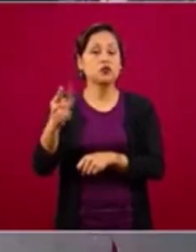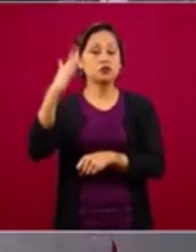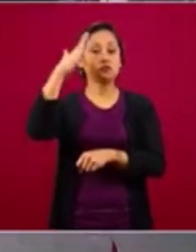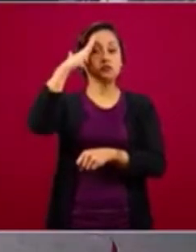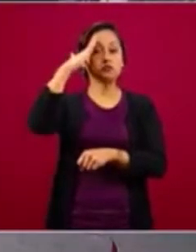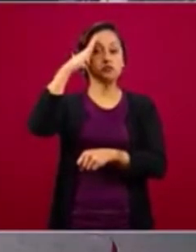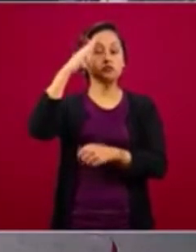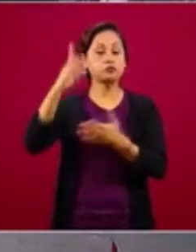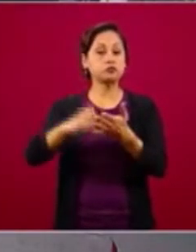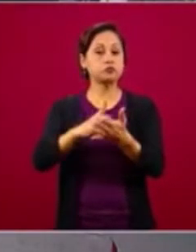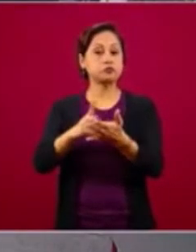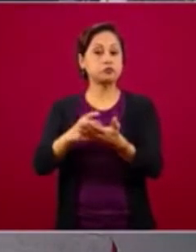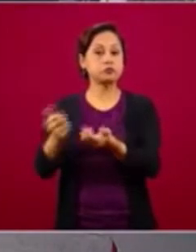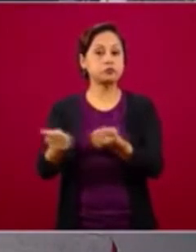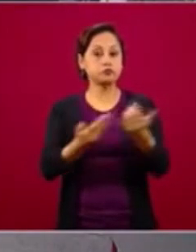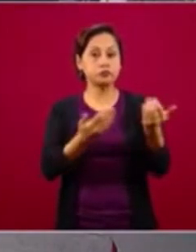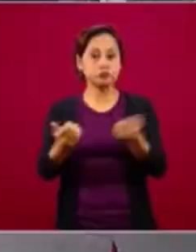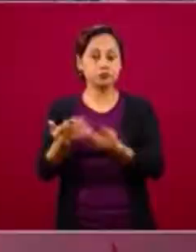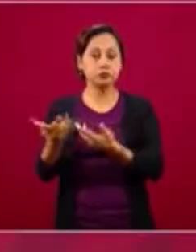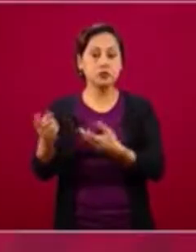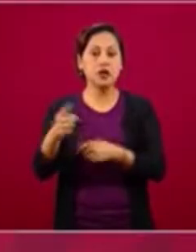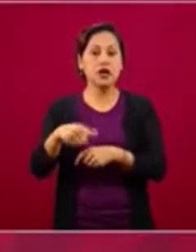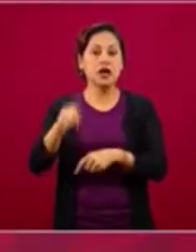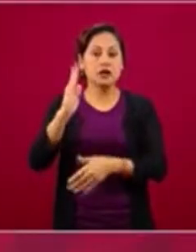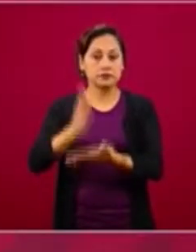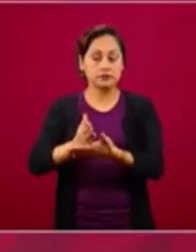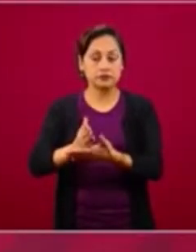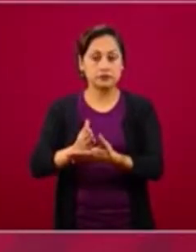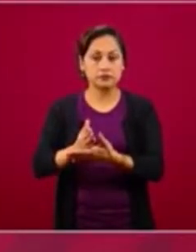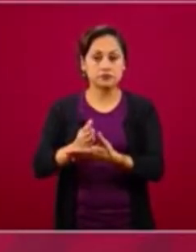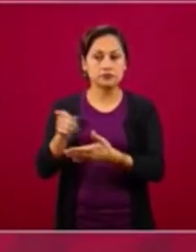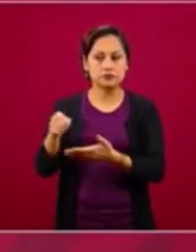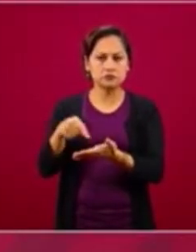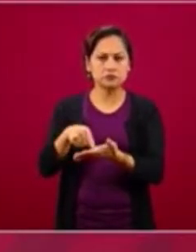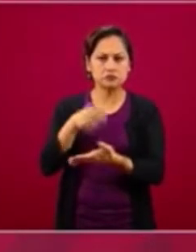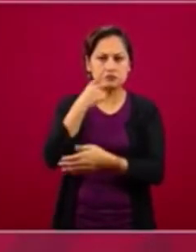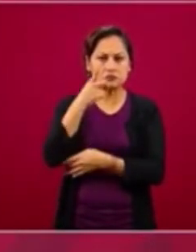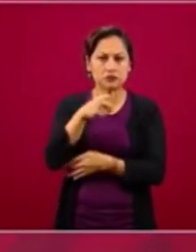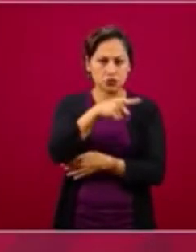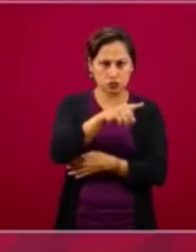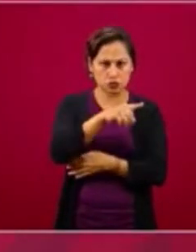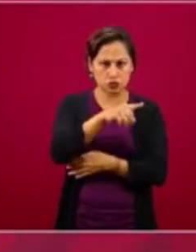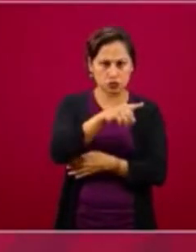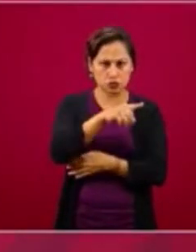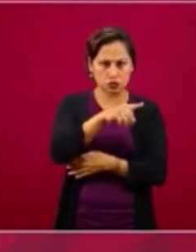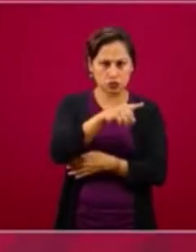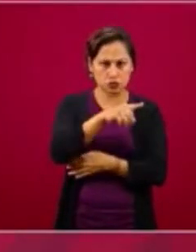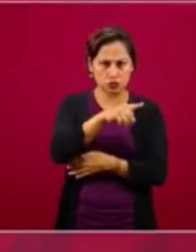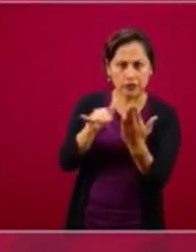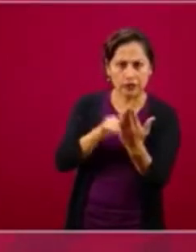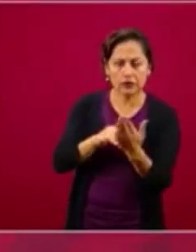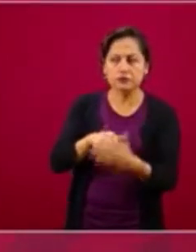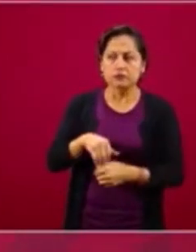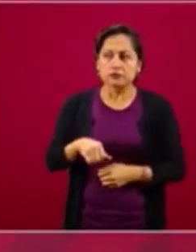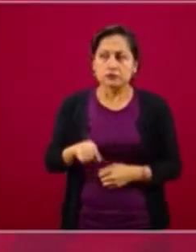de ese personaje? Pues sí, pero ahora no tengo tiempo, la verdad.